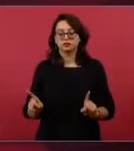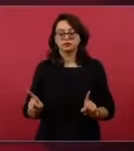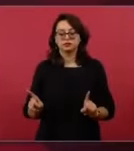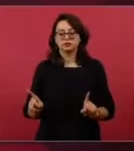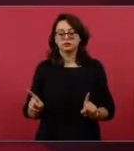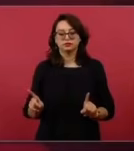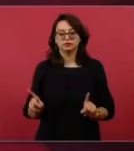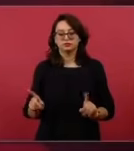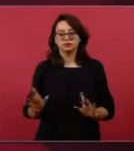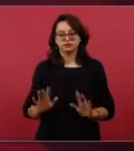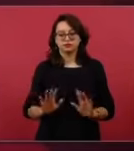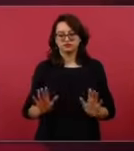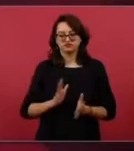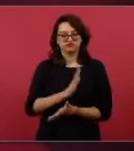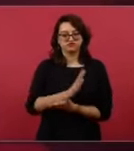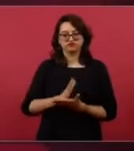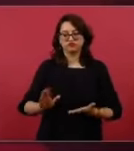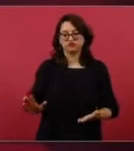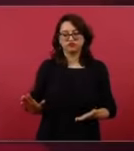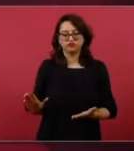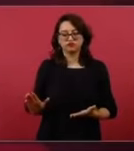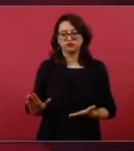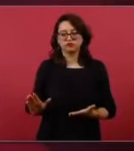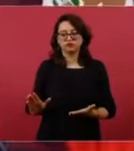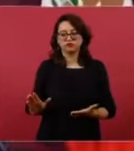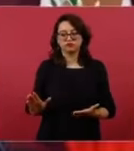No tiene nada que ver con gente inocente.